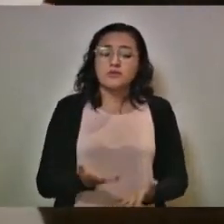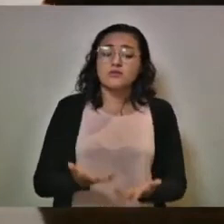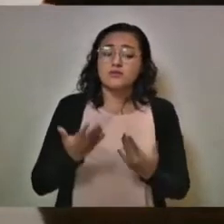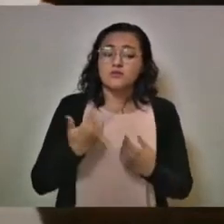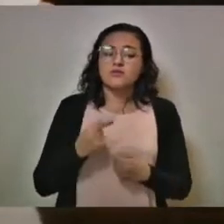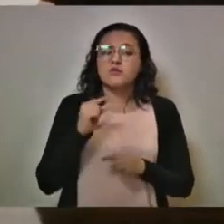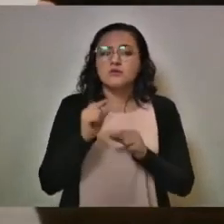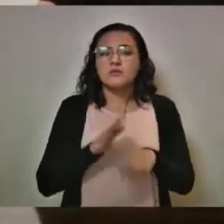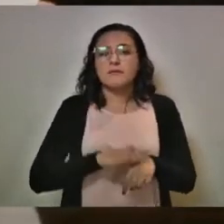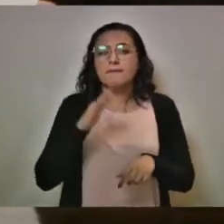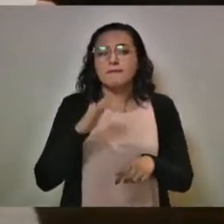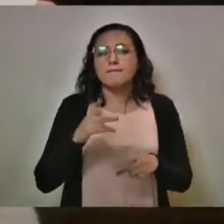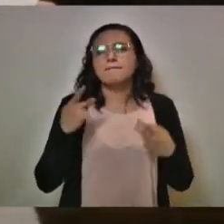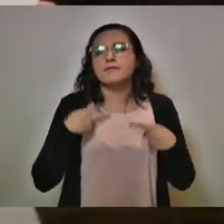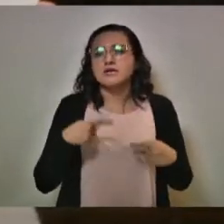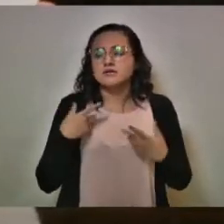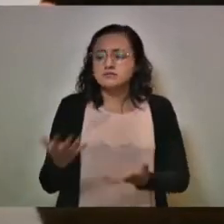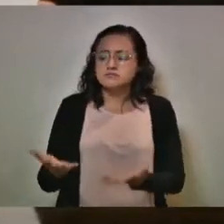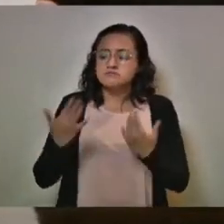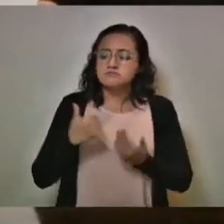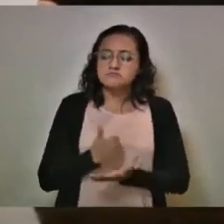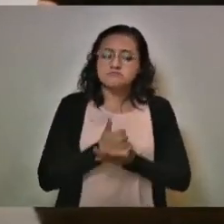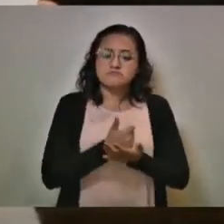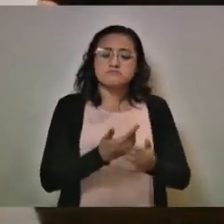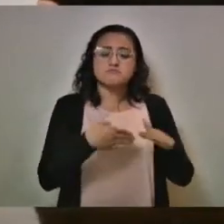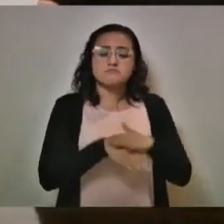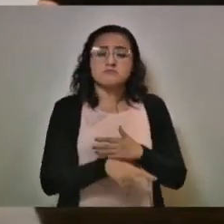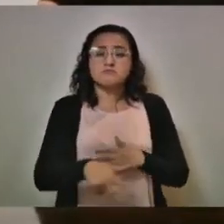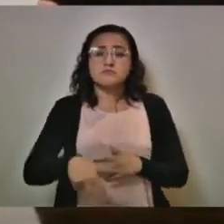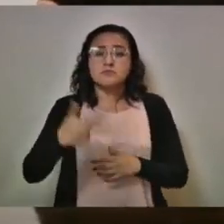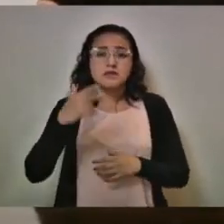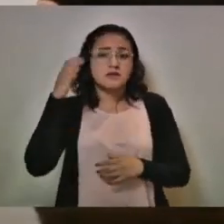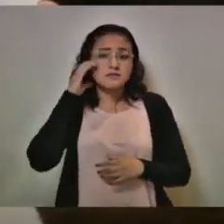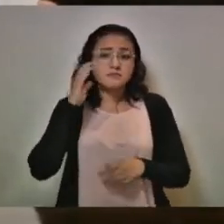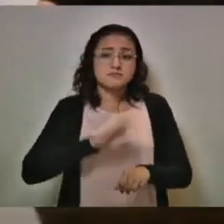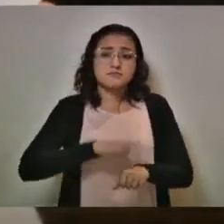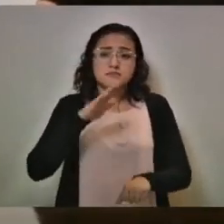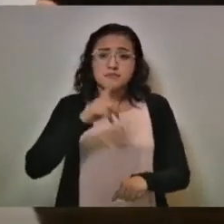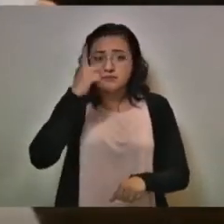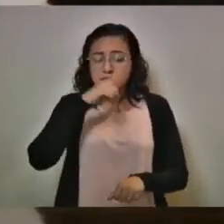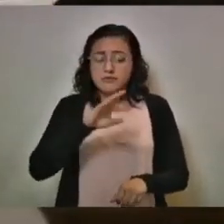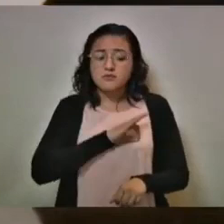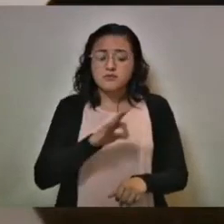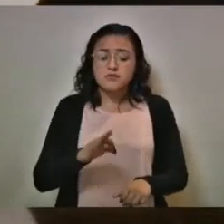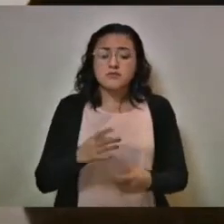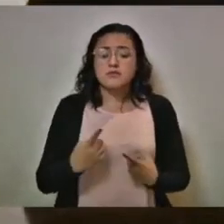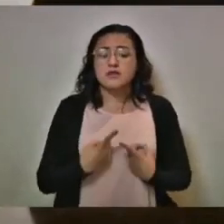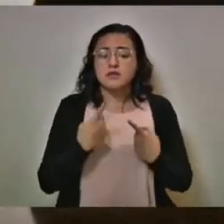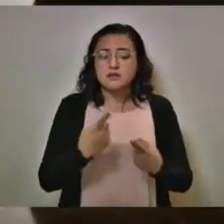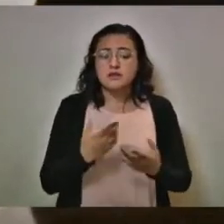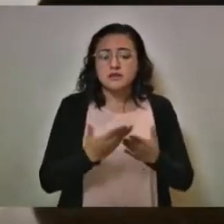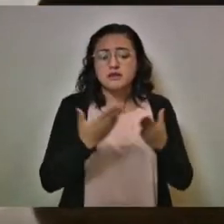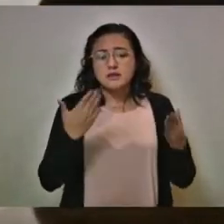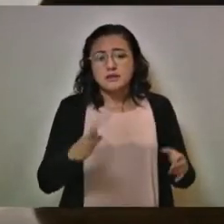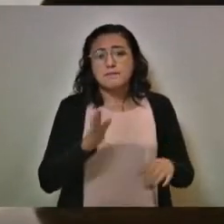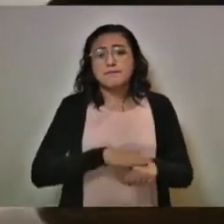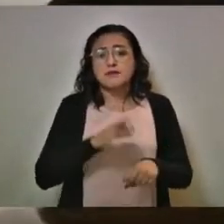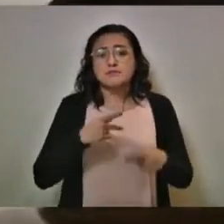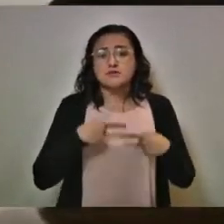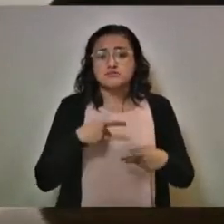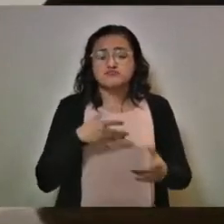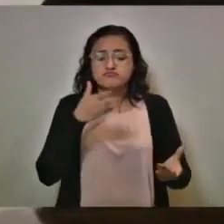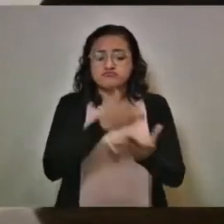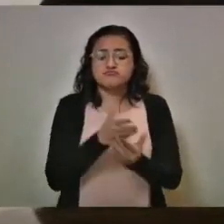un poco más de personal y se agregaron 13 camas más para poder dar cabida a más pacientes.